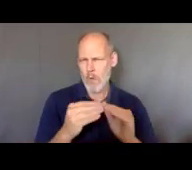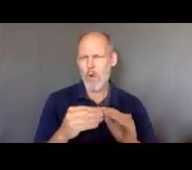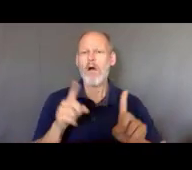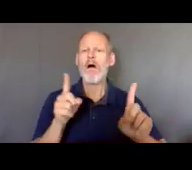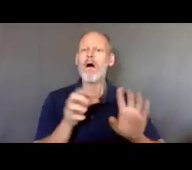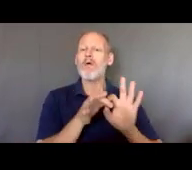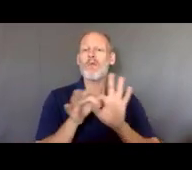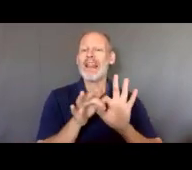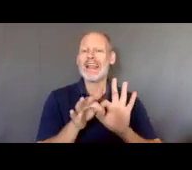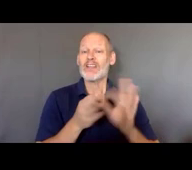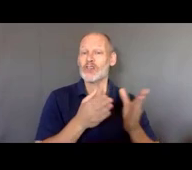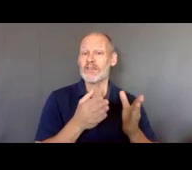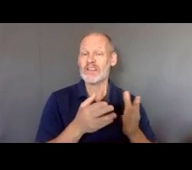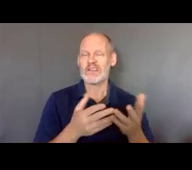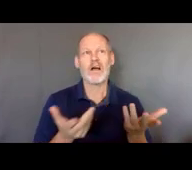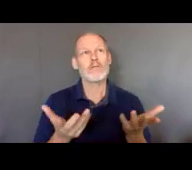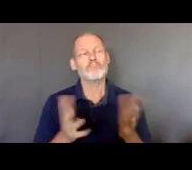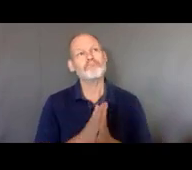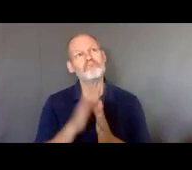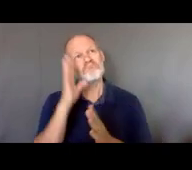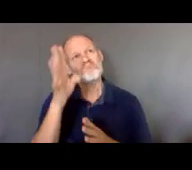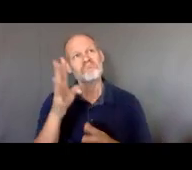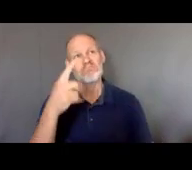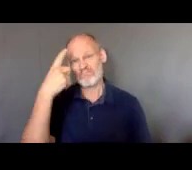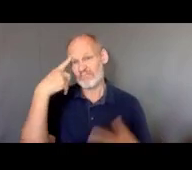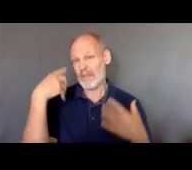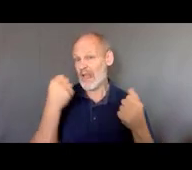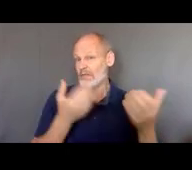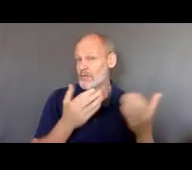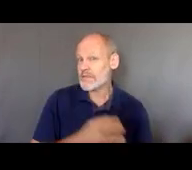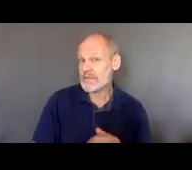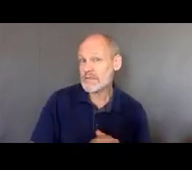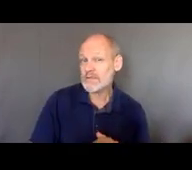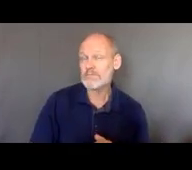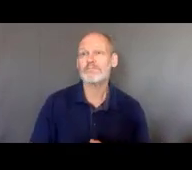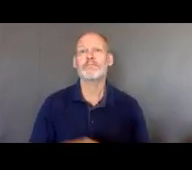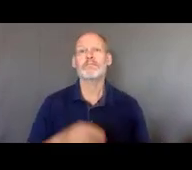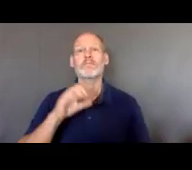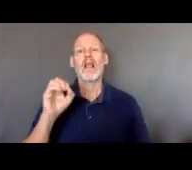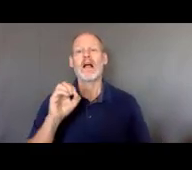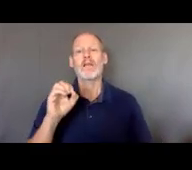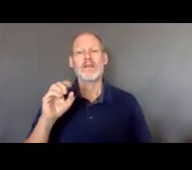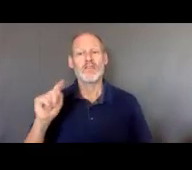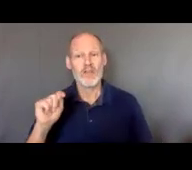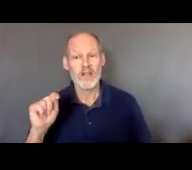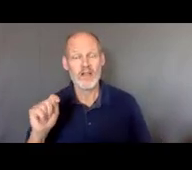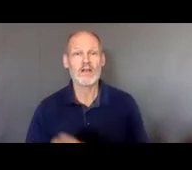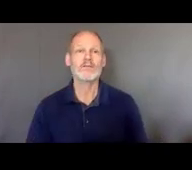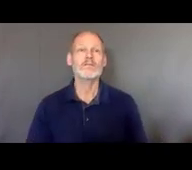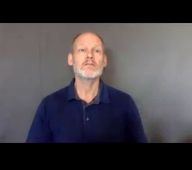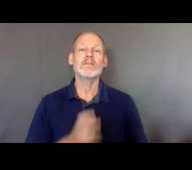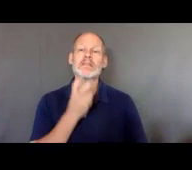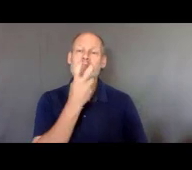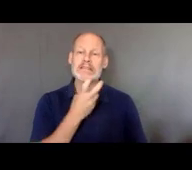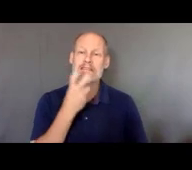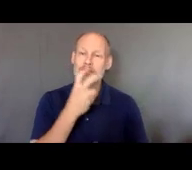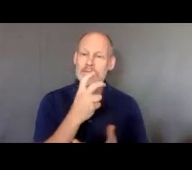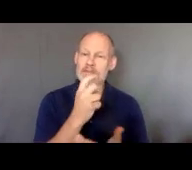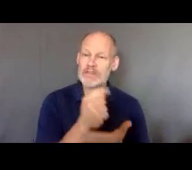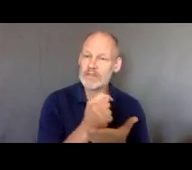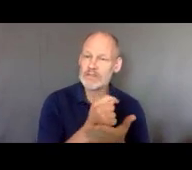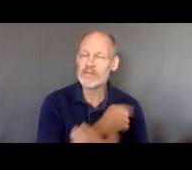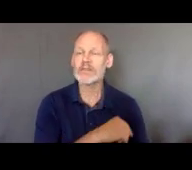incluir servicios de salud mental, podrían incluir, por ejemplo, capacitación ocupacional o